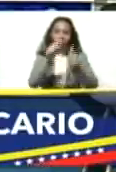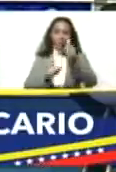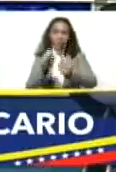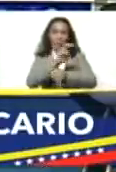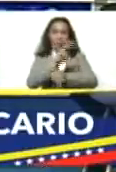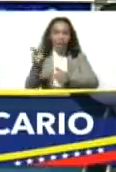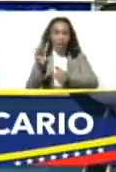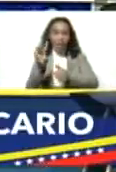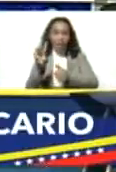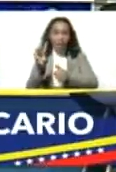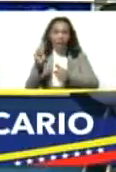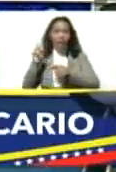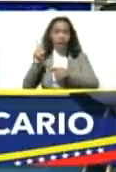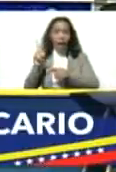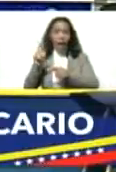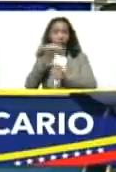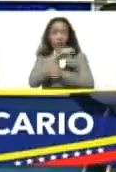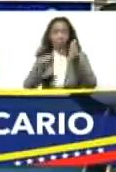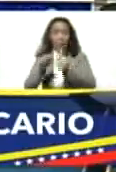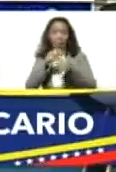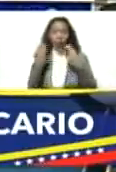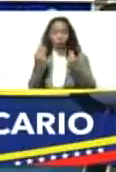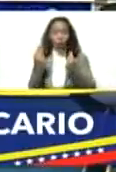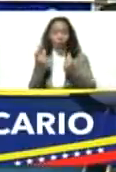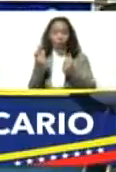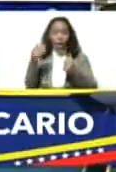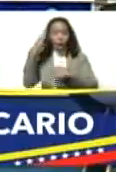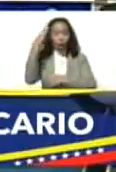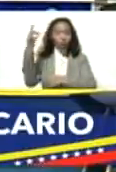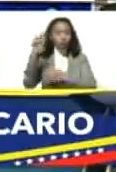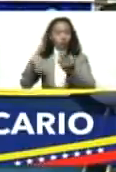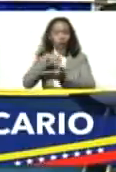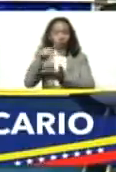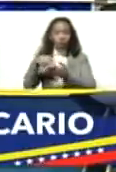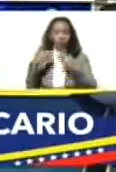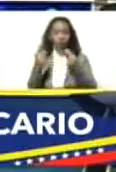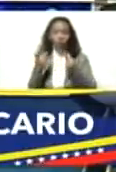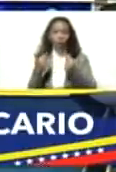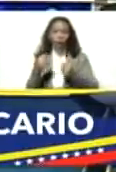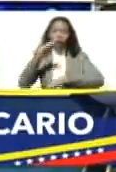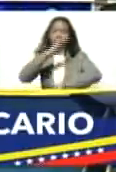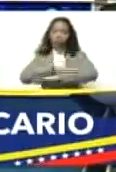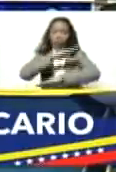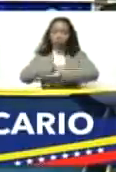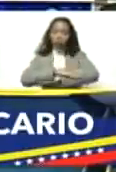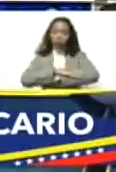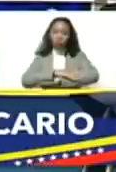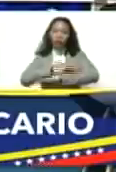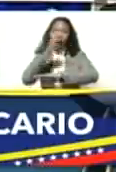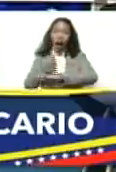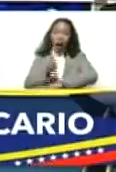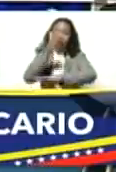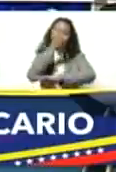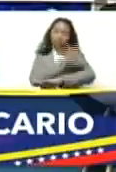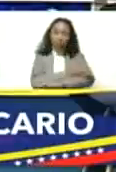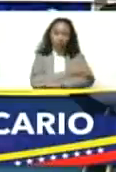ejecutiva, al vicepresidente de Economía, al Consejo Nacional de Economía, que actuemos a tiempo,